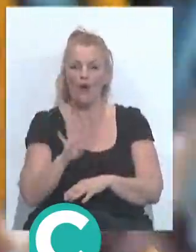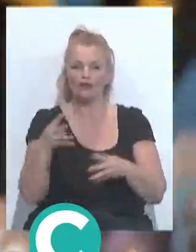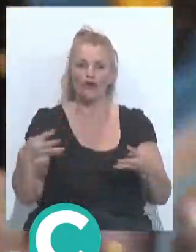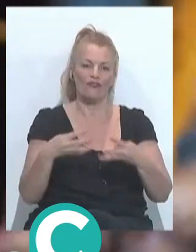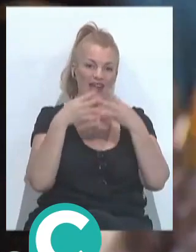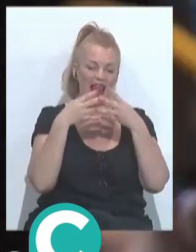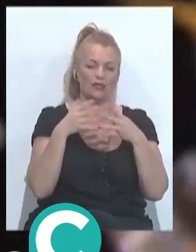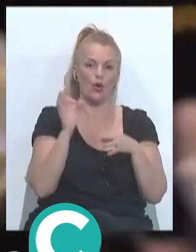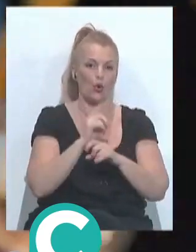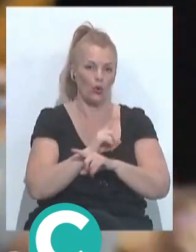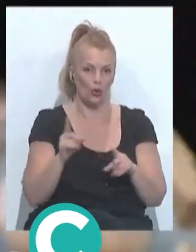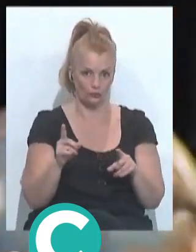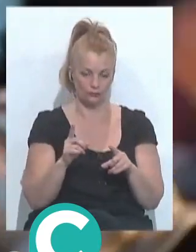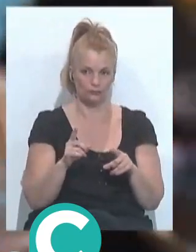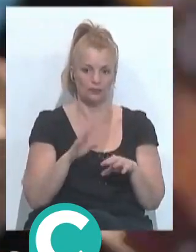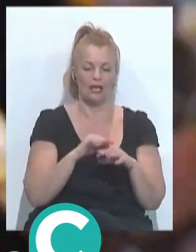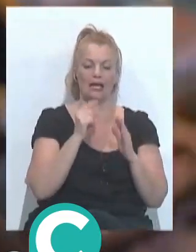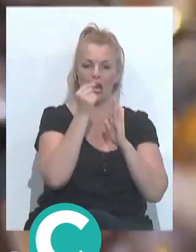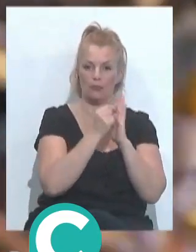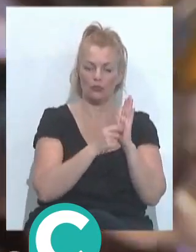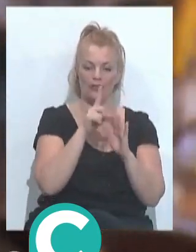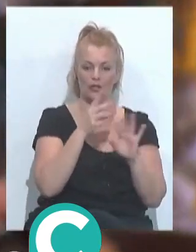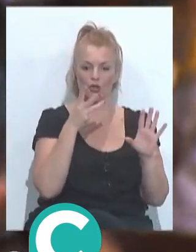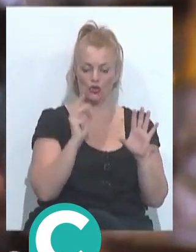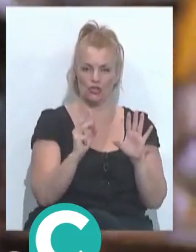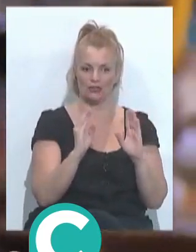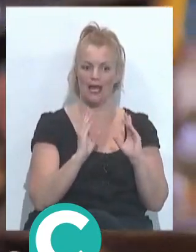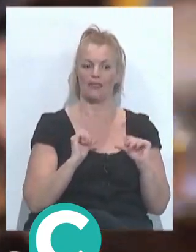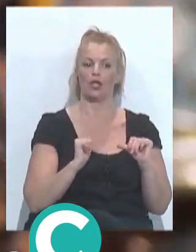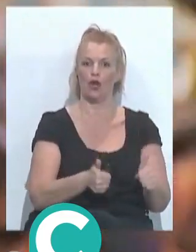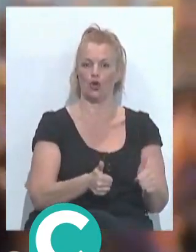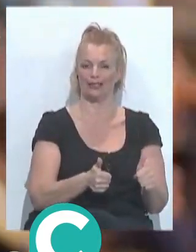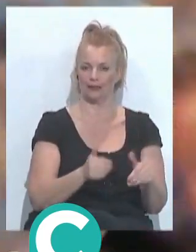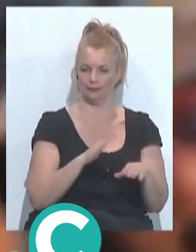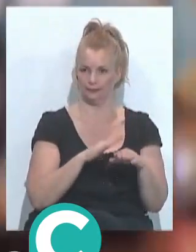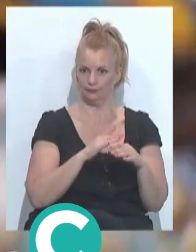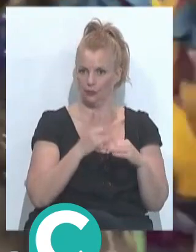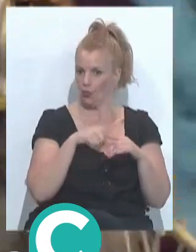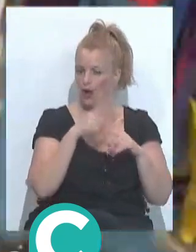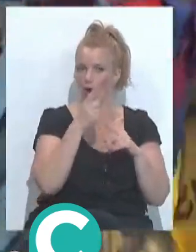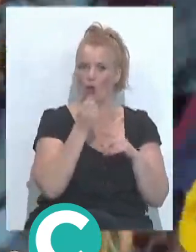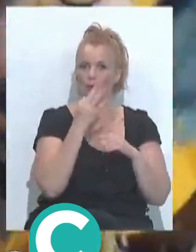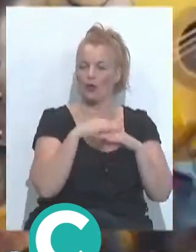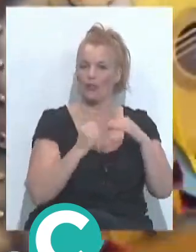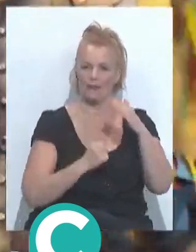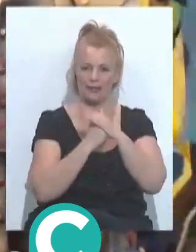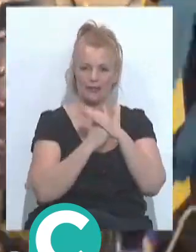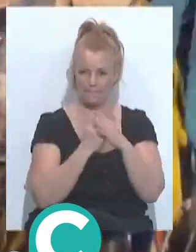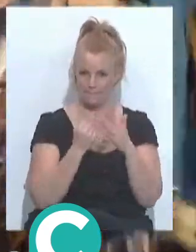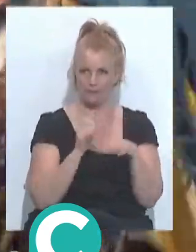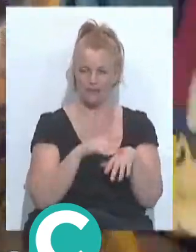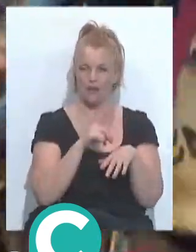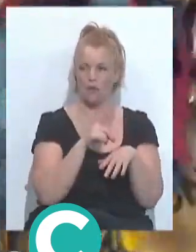Yo creo que es una de las cosas que, por ejemplo, generalmente debería estar. La puntuación. 180 puntos de corte. Igual que tú pones un cupo máximo de agrupaciones. O sea, esa misma regla de tres.